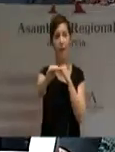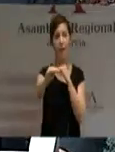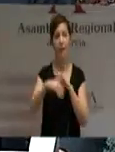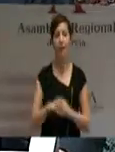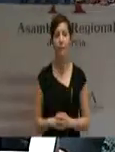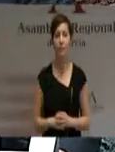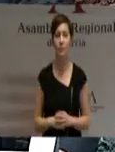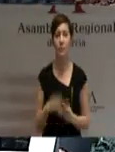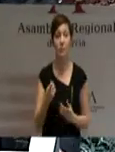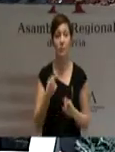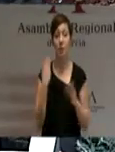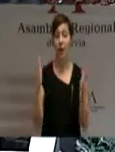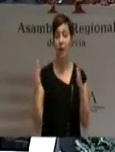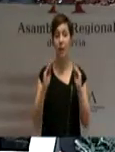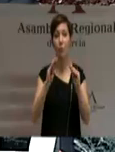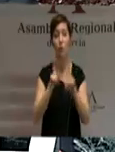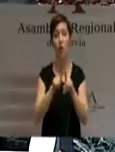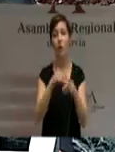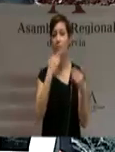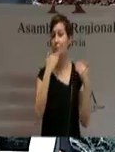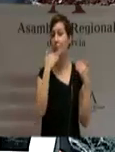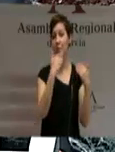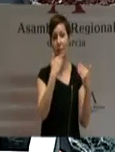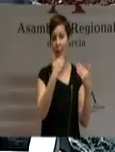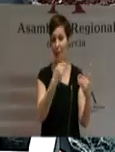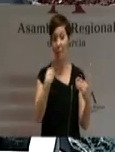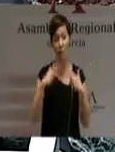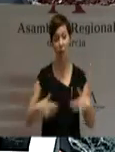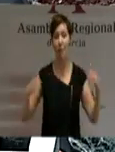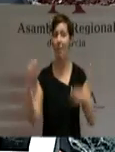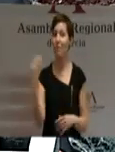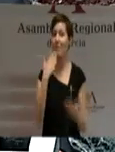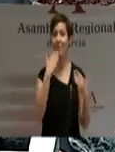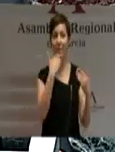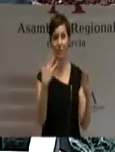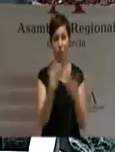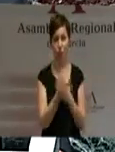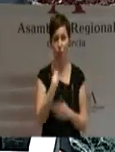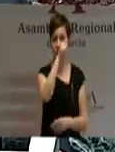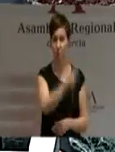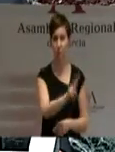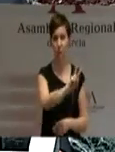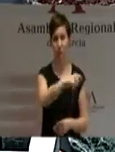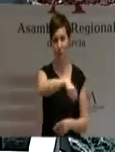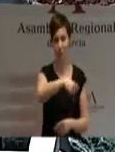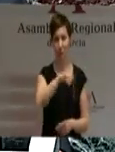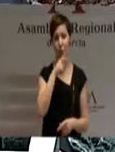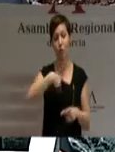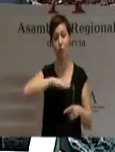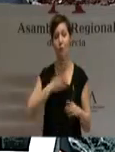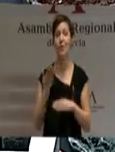hacen merecedora del agradecimiento de esta Cámara, que legítimamente representa a todos los ciudadanos de la región.